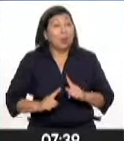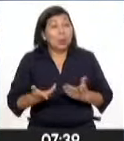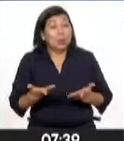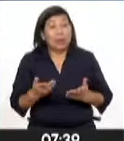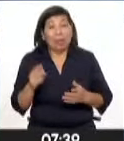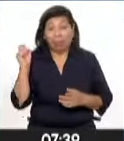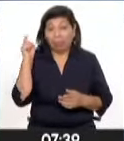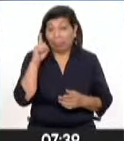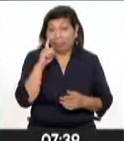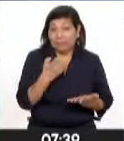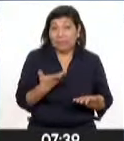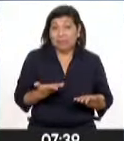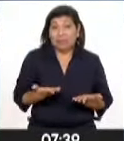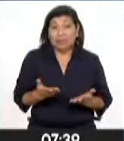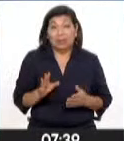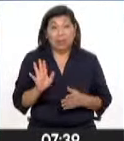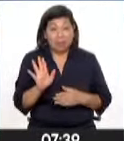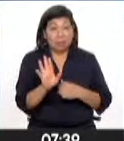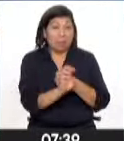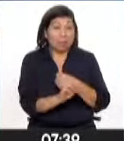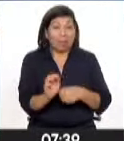dramáticas en Ecuador?